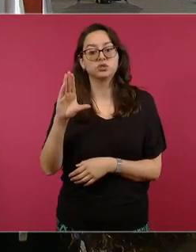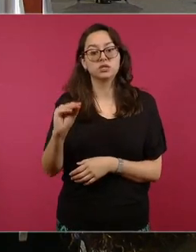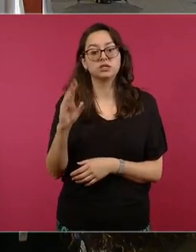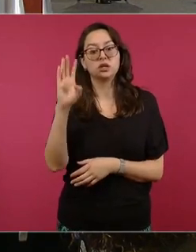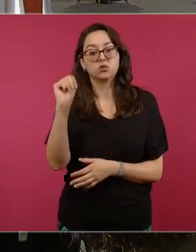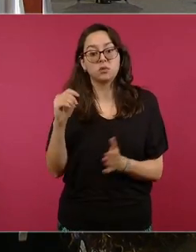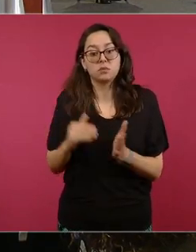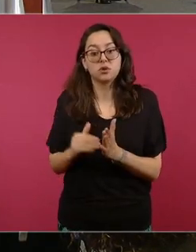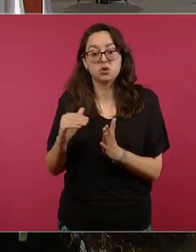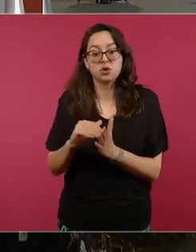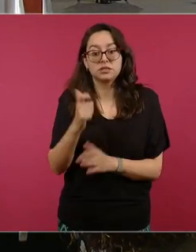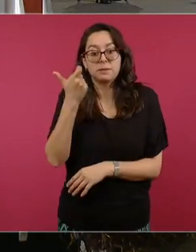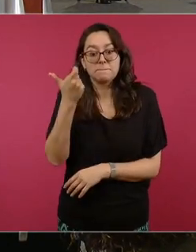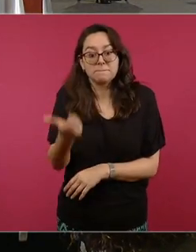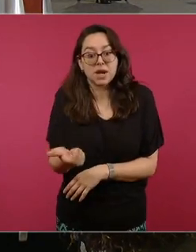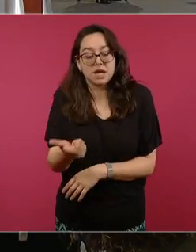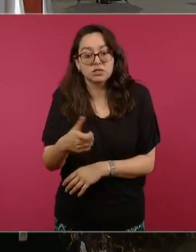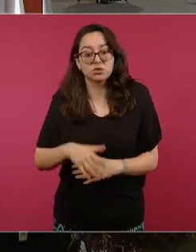de pesos